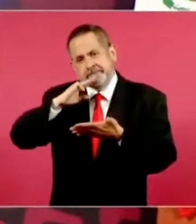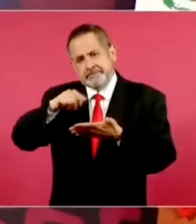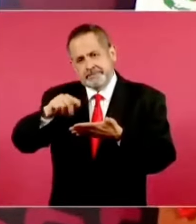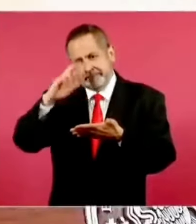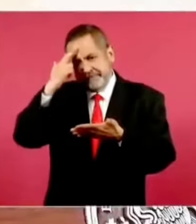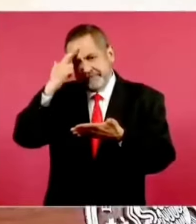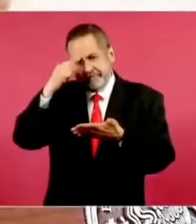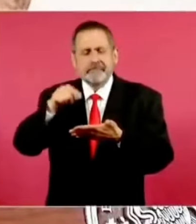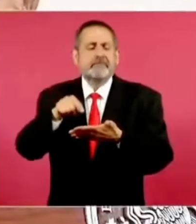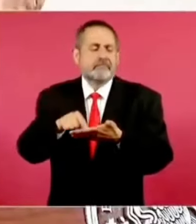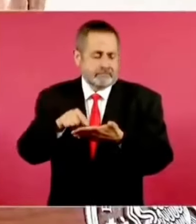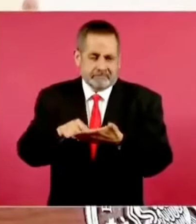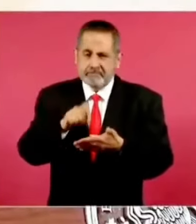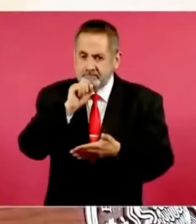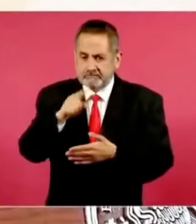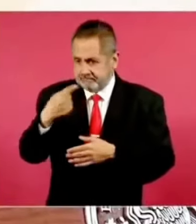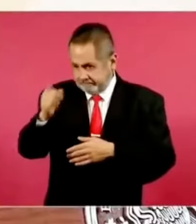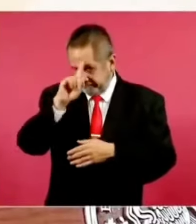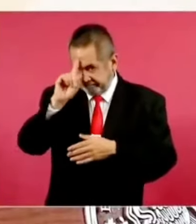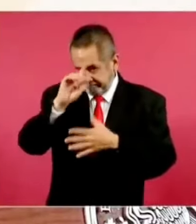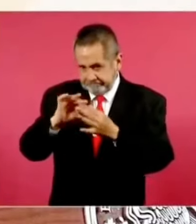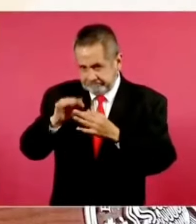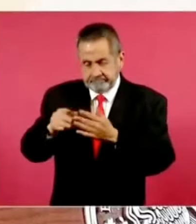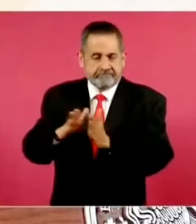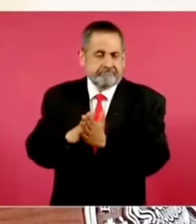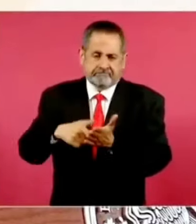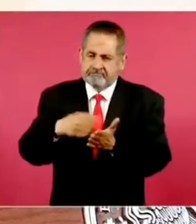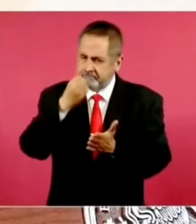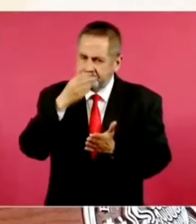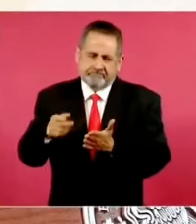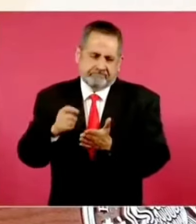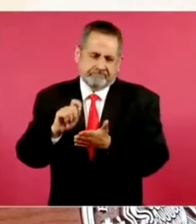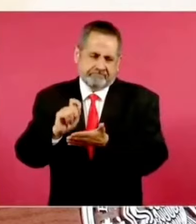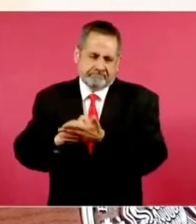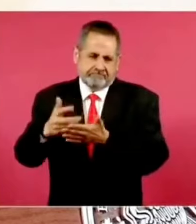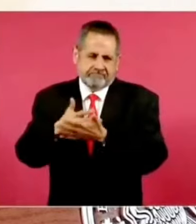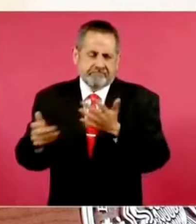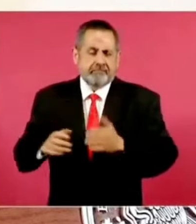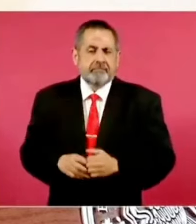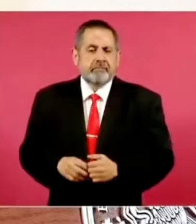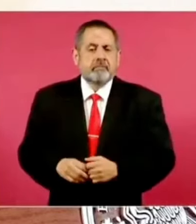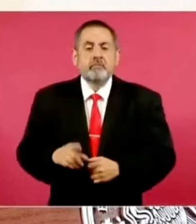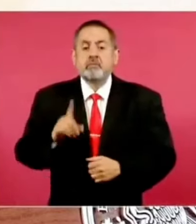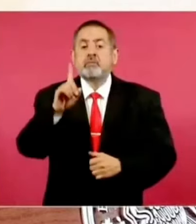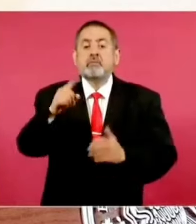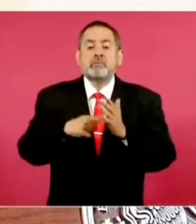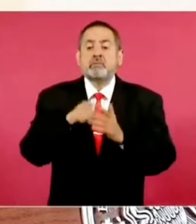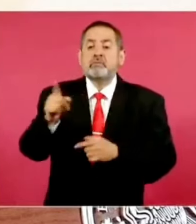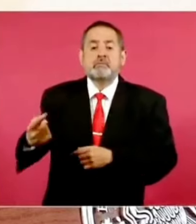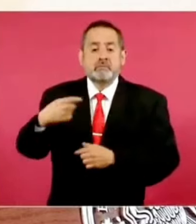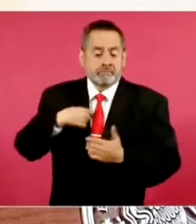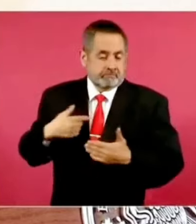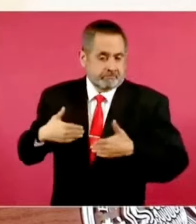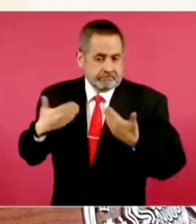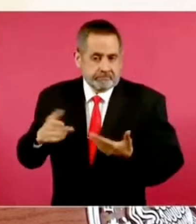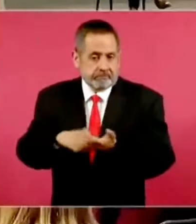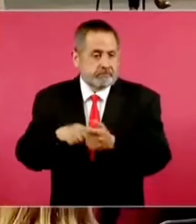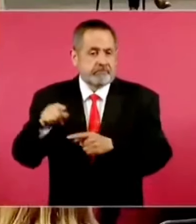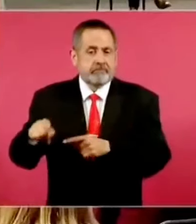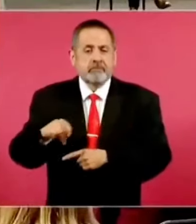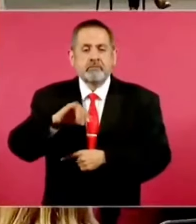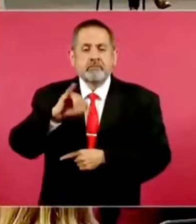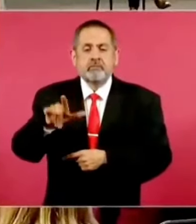Bueno, la recomiendo. Una vez me confesó don Julio Ocherre